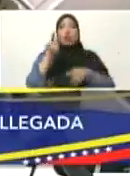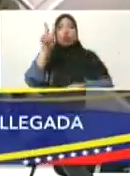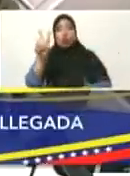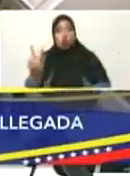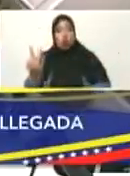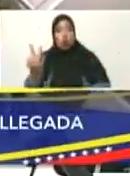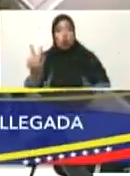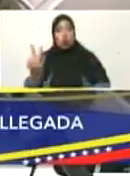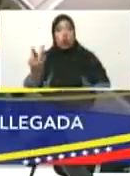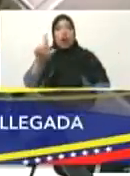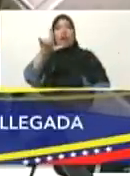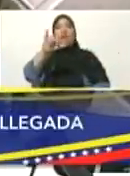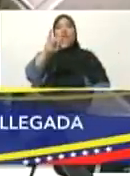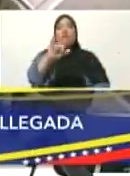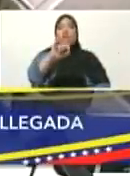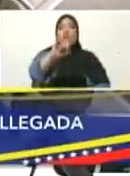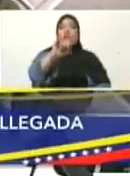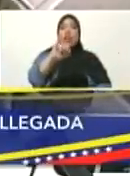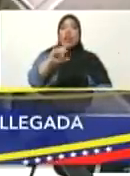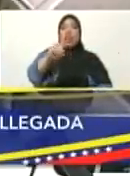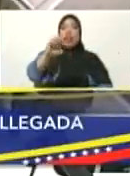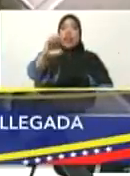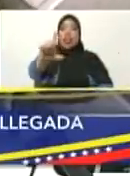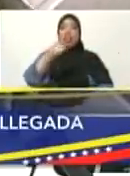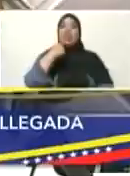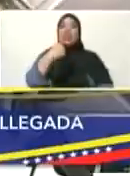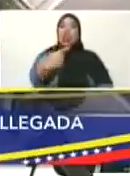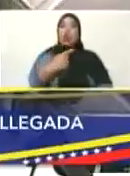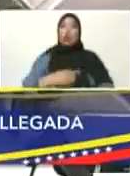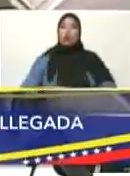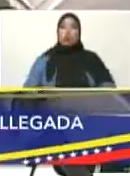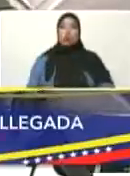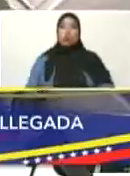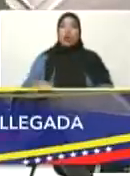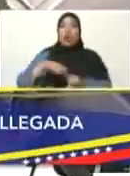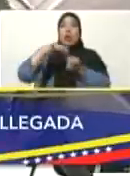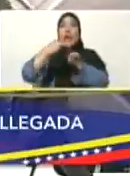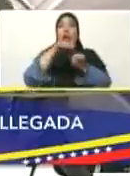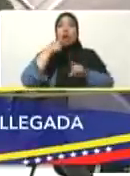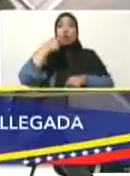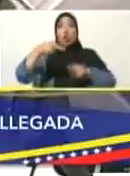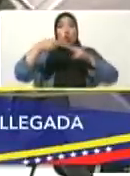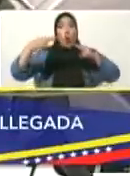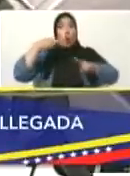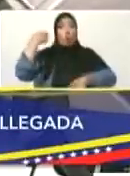Cuando anunció esta situación para la humanidad.